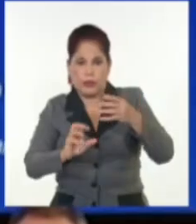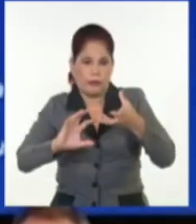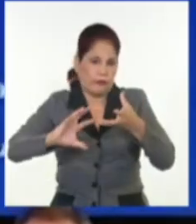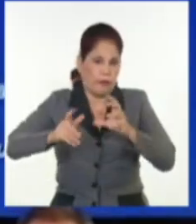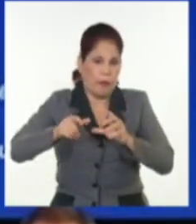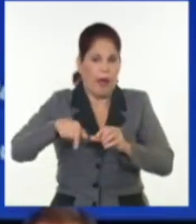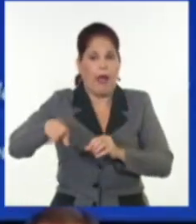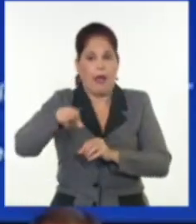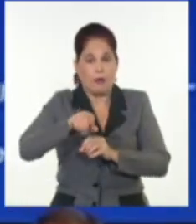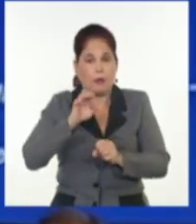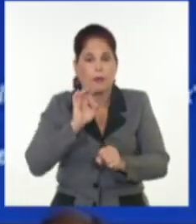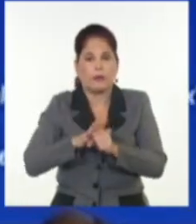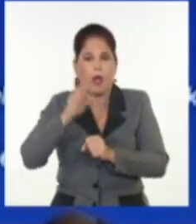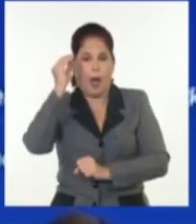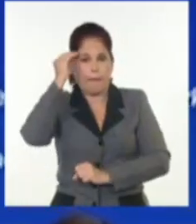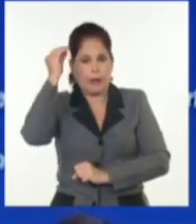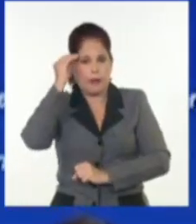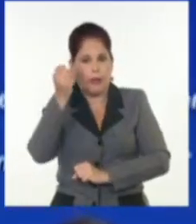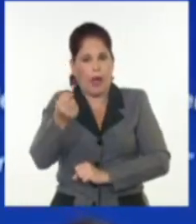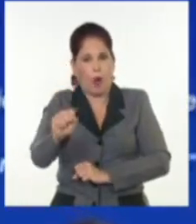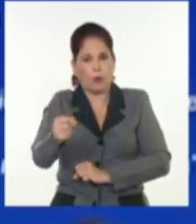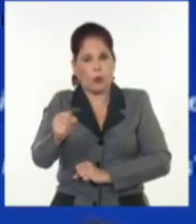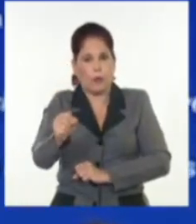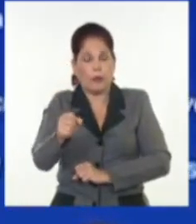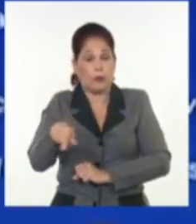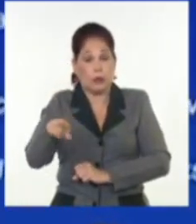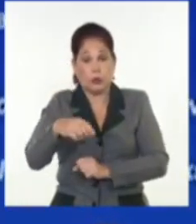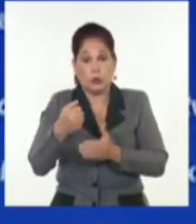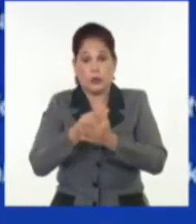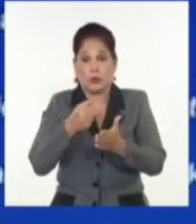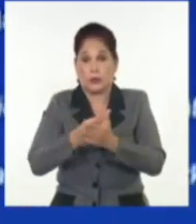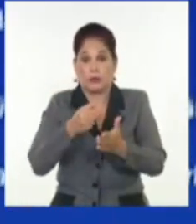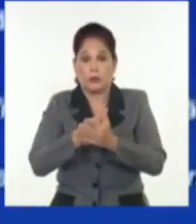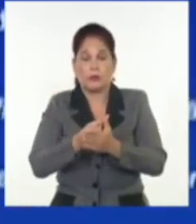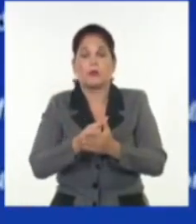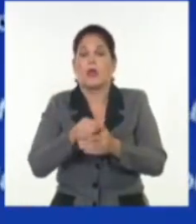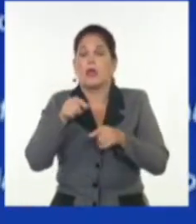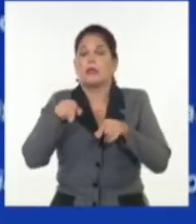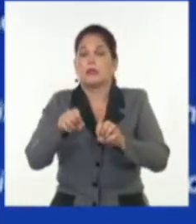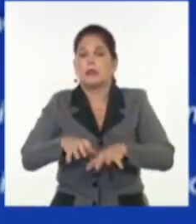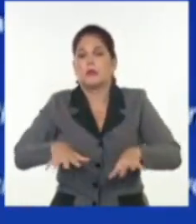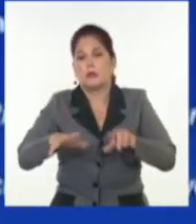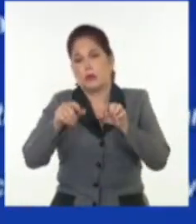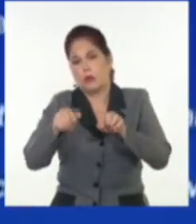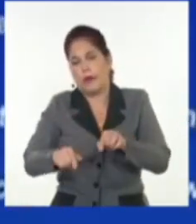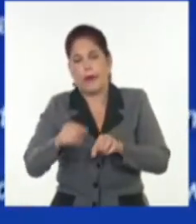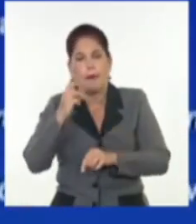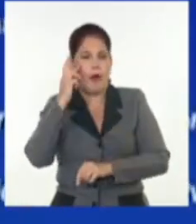sentaron las bases del aprendizaje automático que impulsa muchos de los productos actuales, como el reconocimiento facial y la... ...